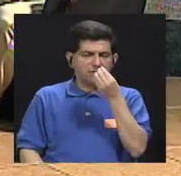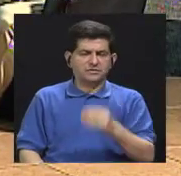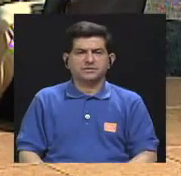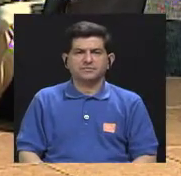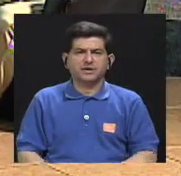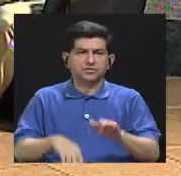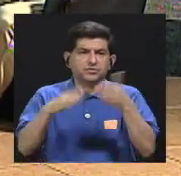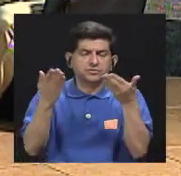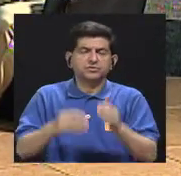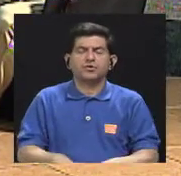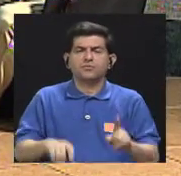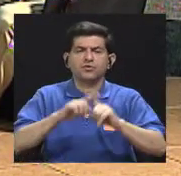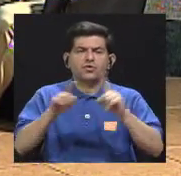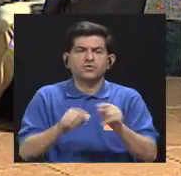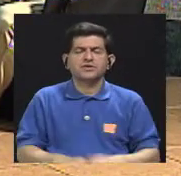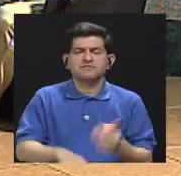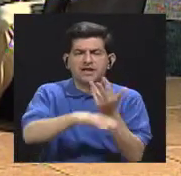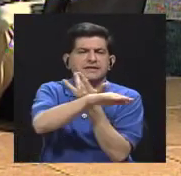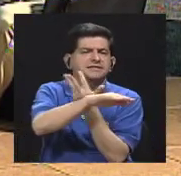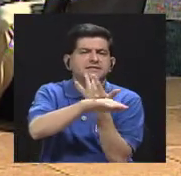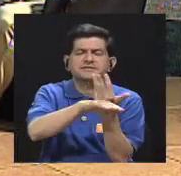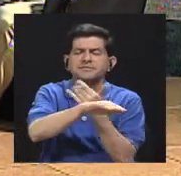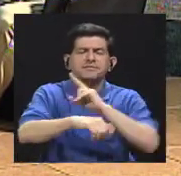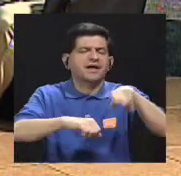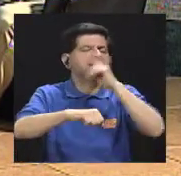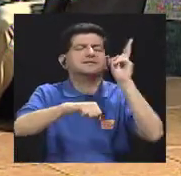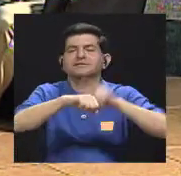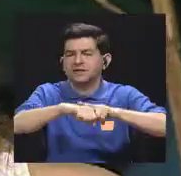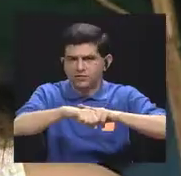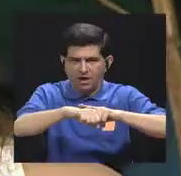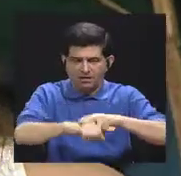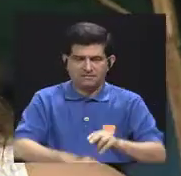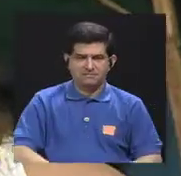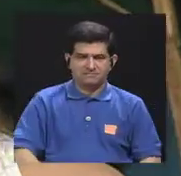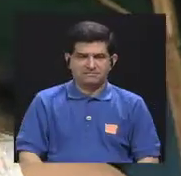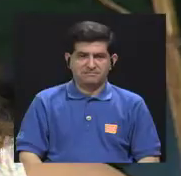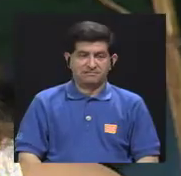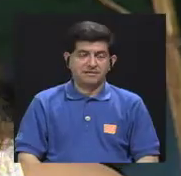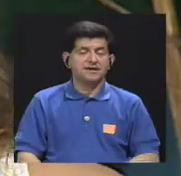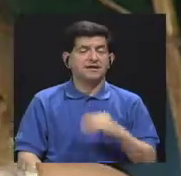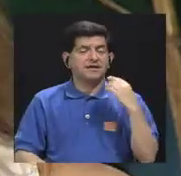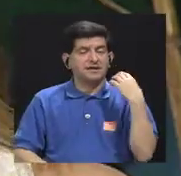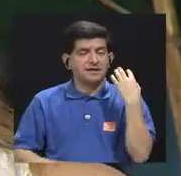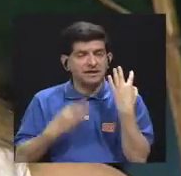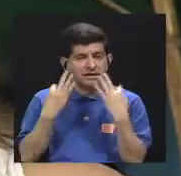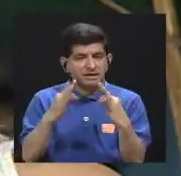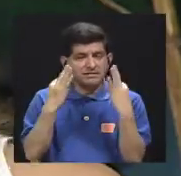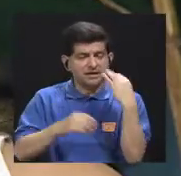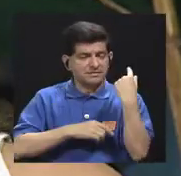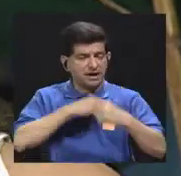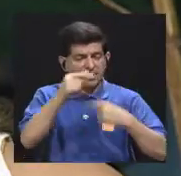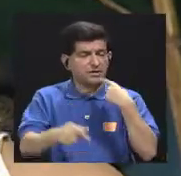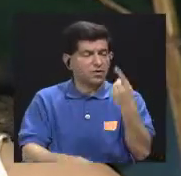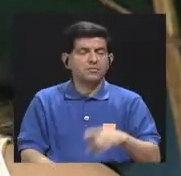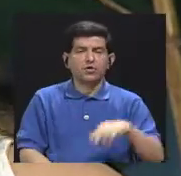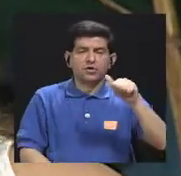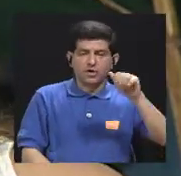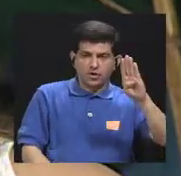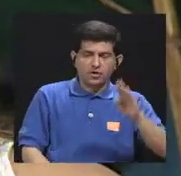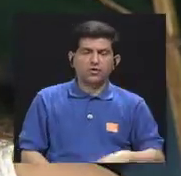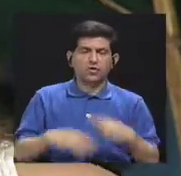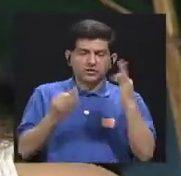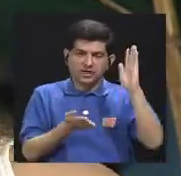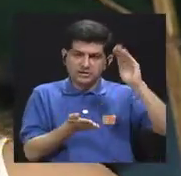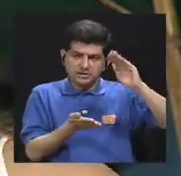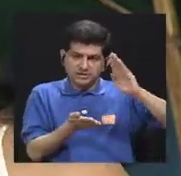con olores con hierbas naturales y ahí poco a poco como decía Adriana irlo disminuyendo de